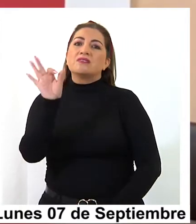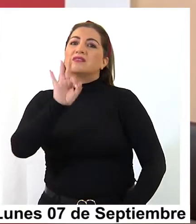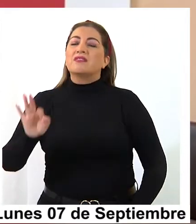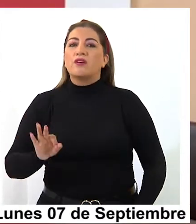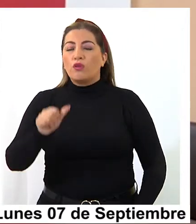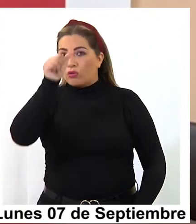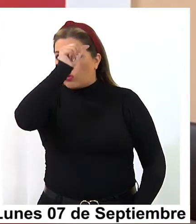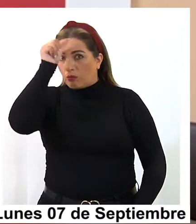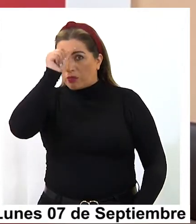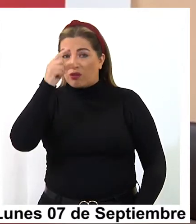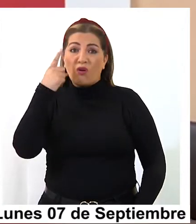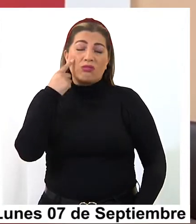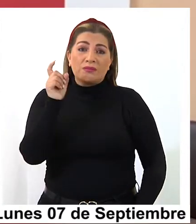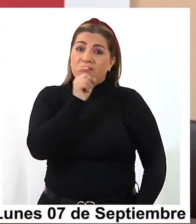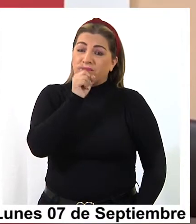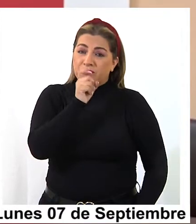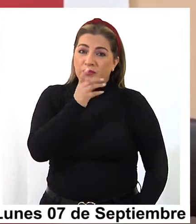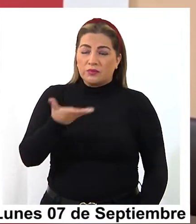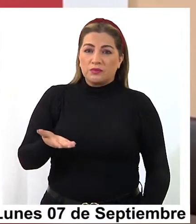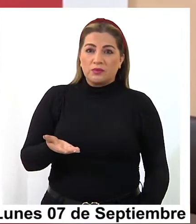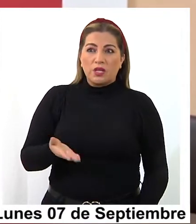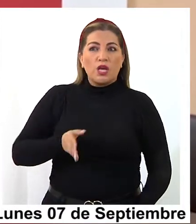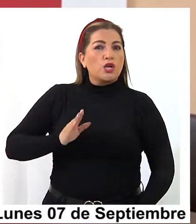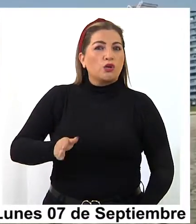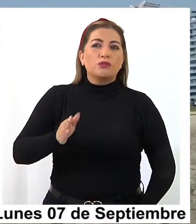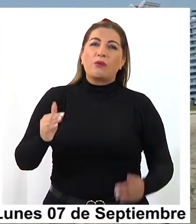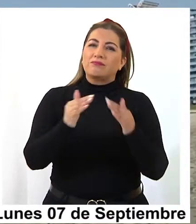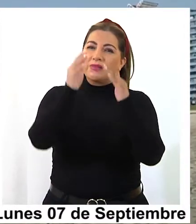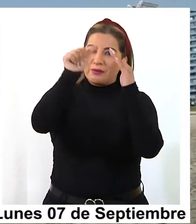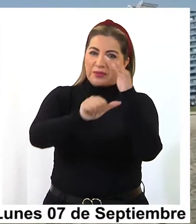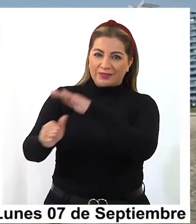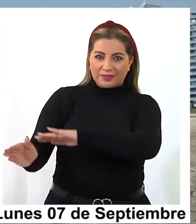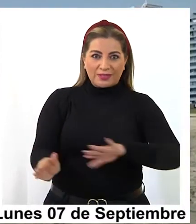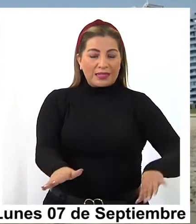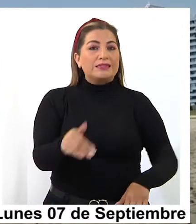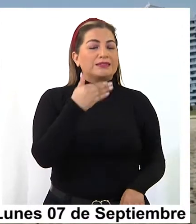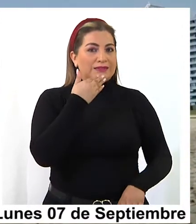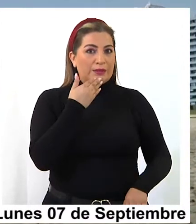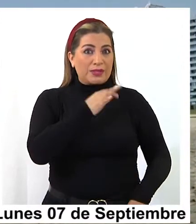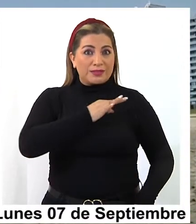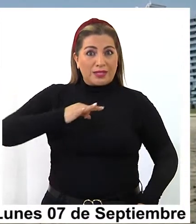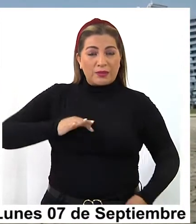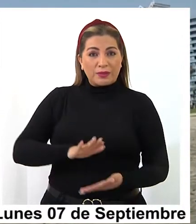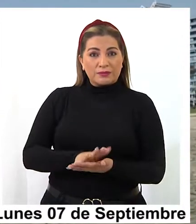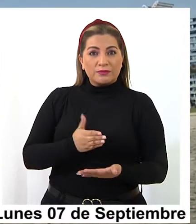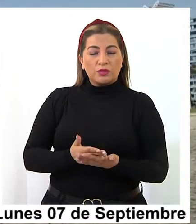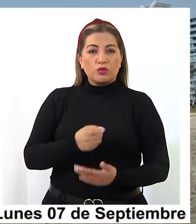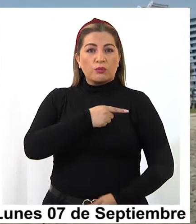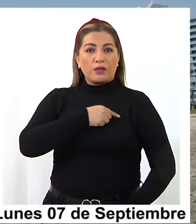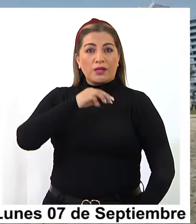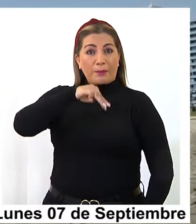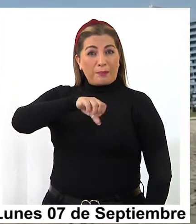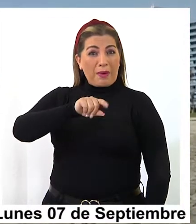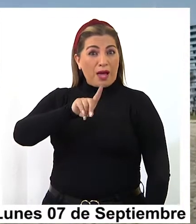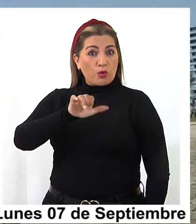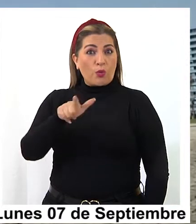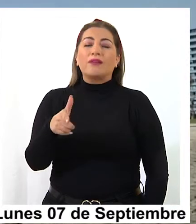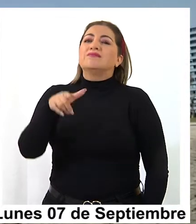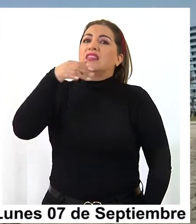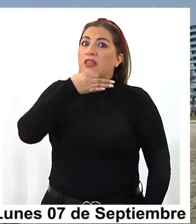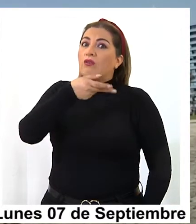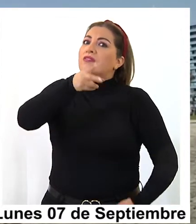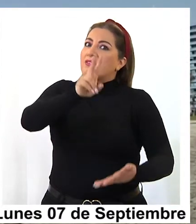festivo, en la fase 2, vamos a continuar en cuarentena. Por su parte, el Ceremi de Salud Manuel Fernández aclaró que